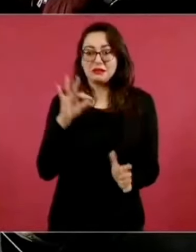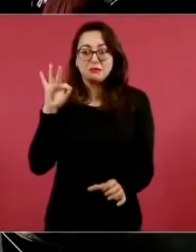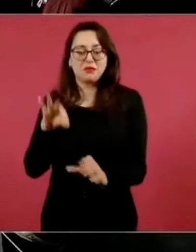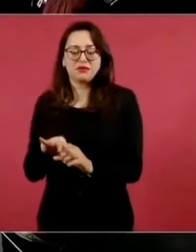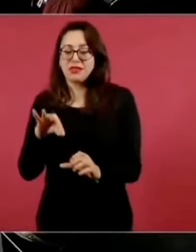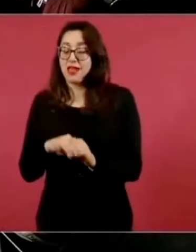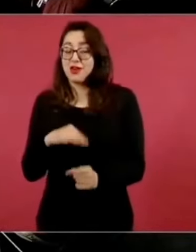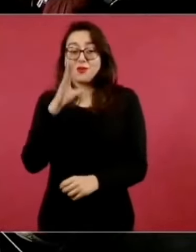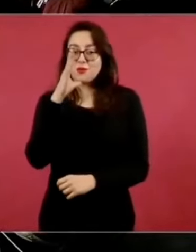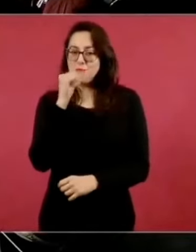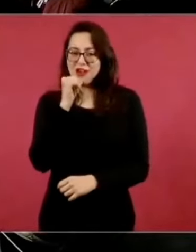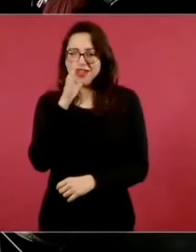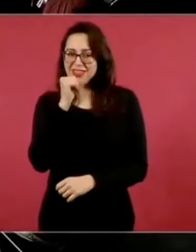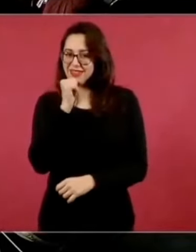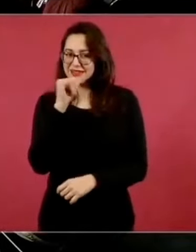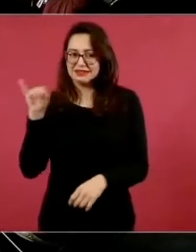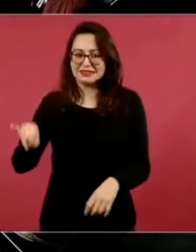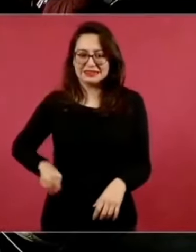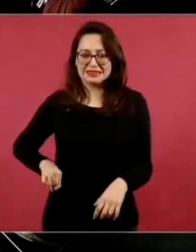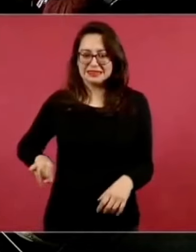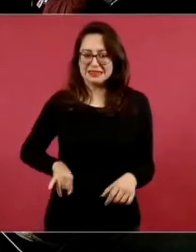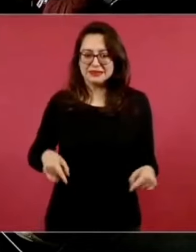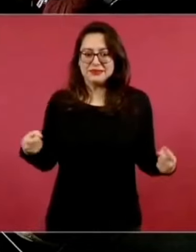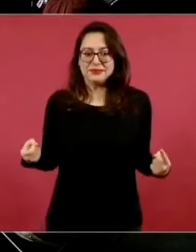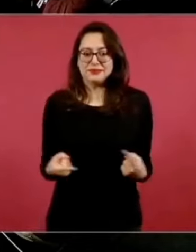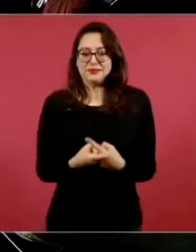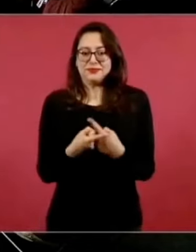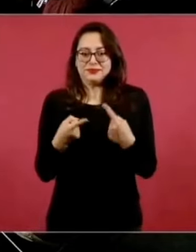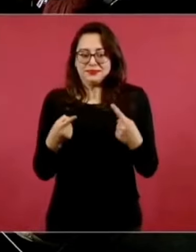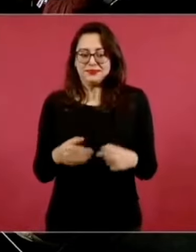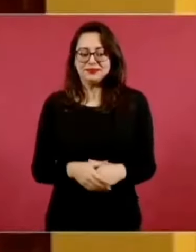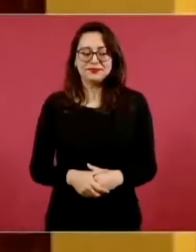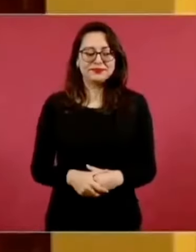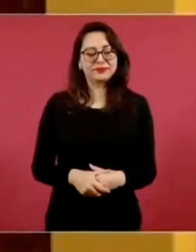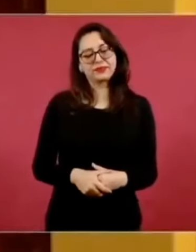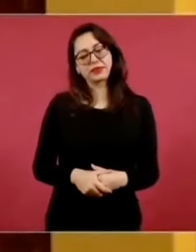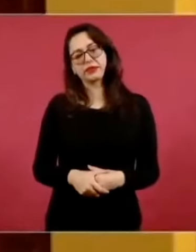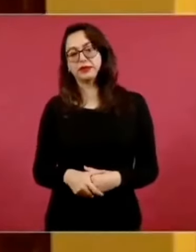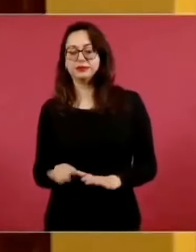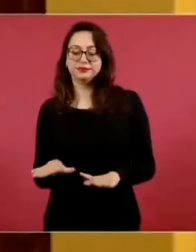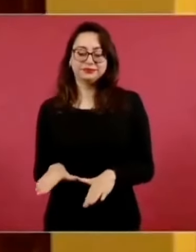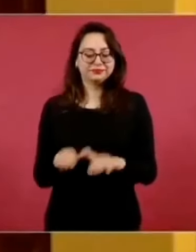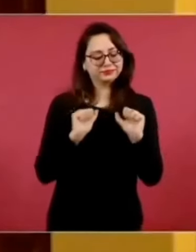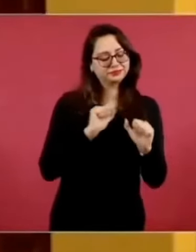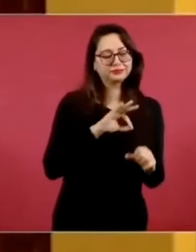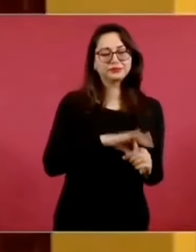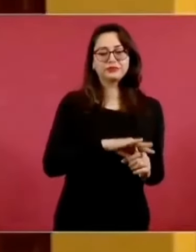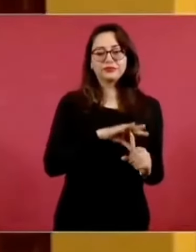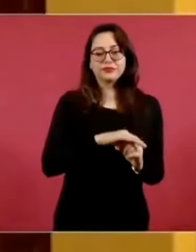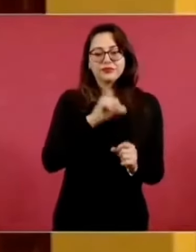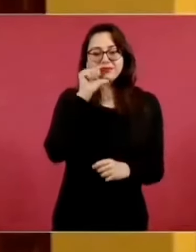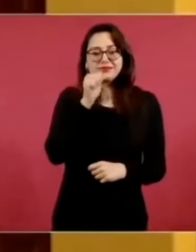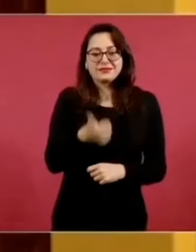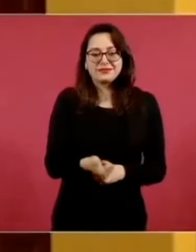Pero ya con esto reconoce que en los